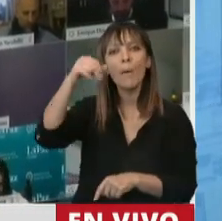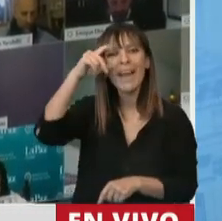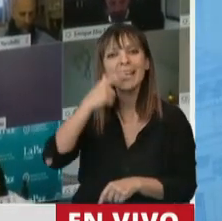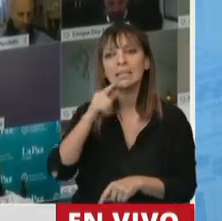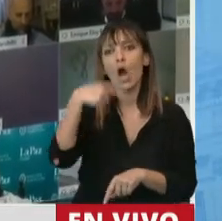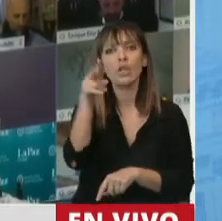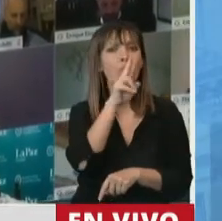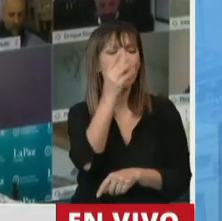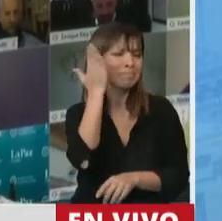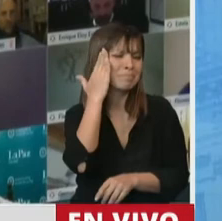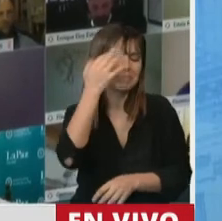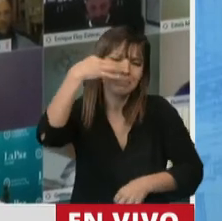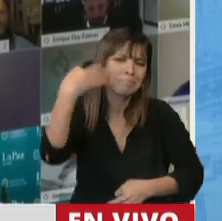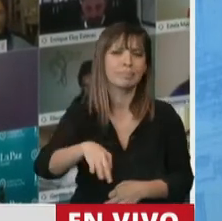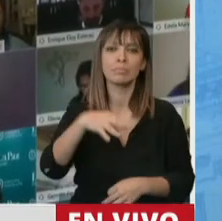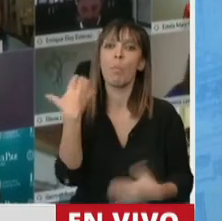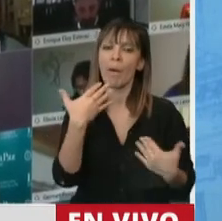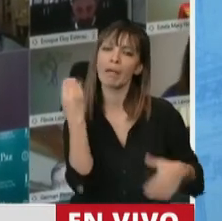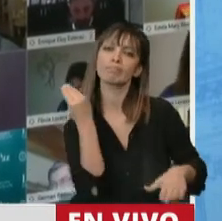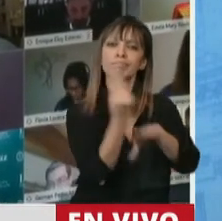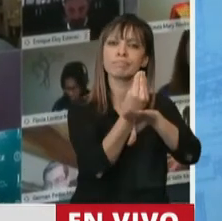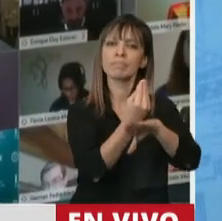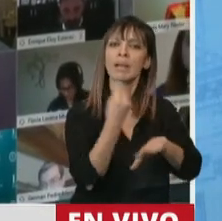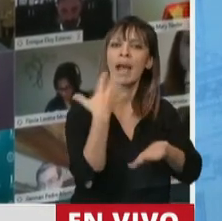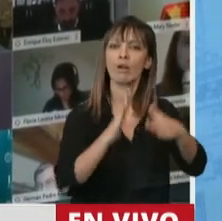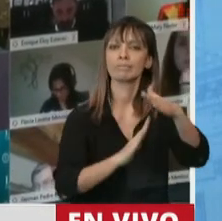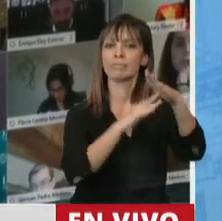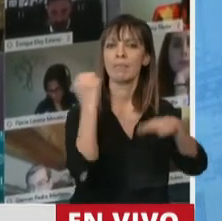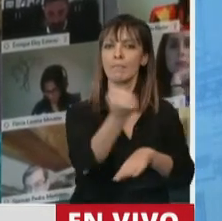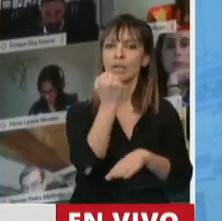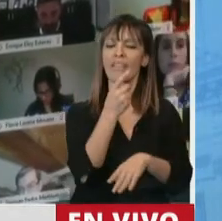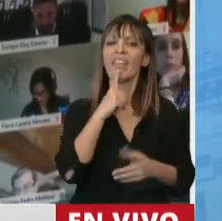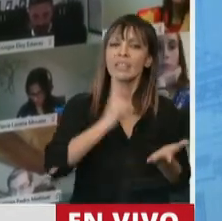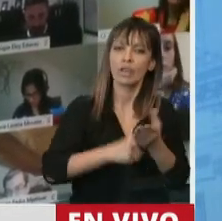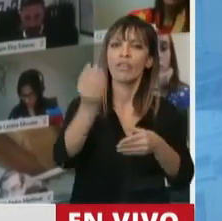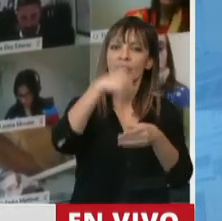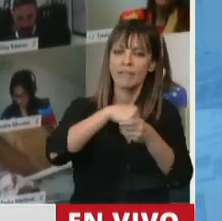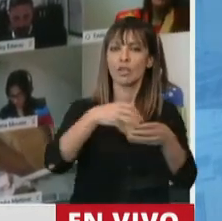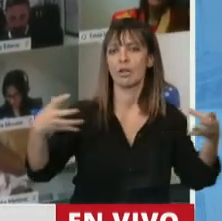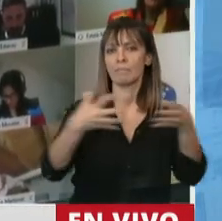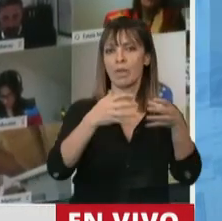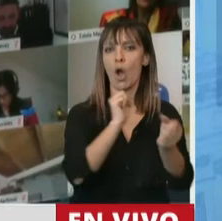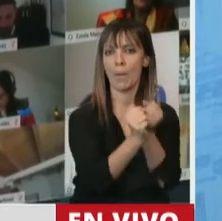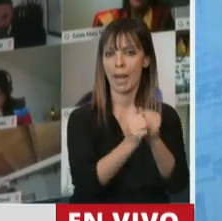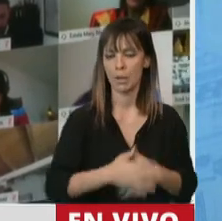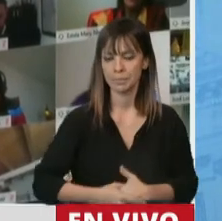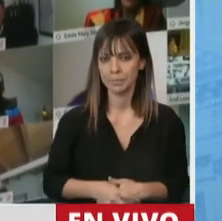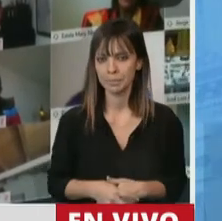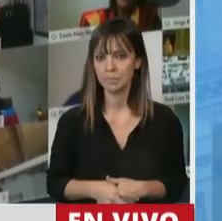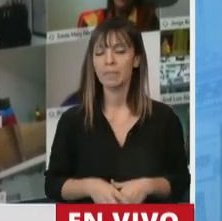con gran capacidad estén ocupando cargos importantes y de decisión dentro del movimiento obrero. Quiero decir